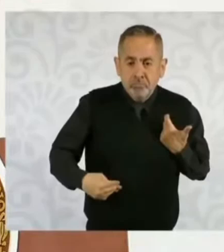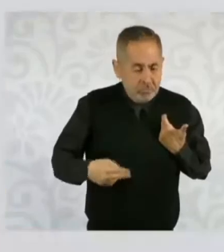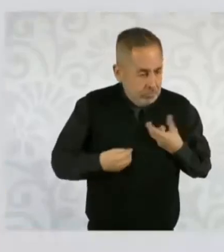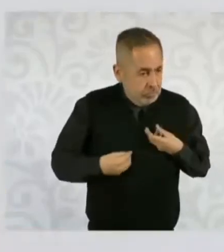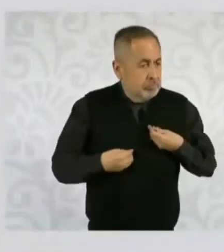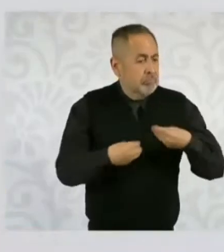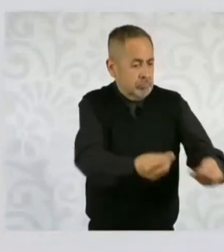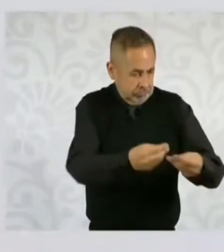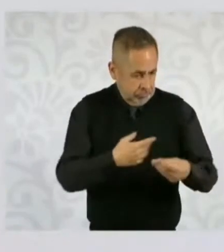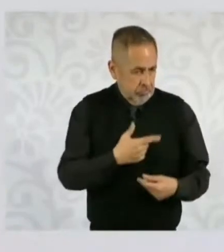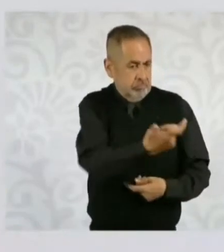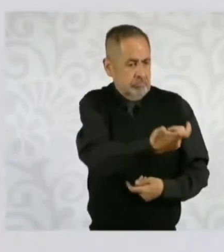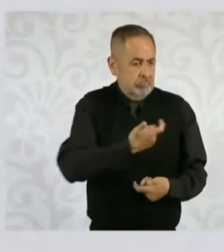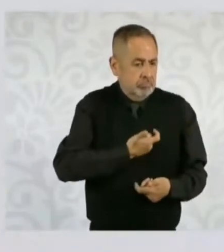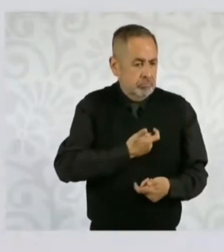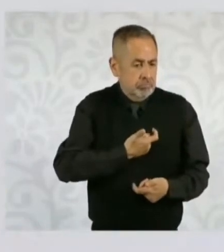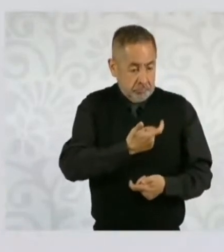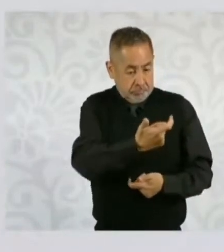concesionada.